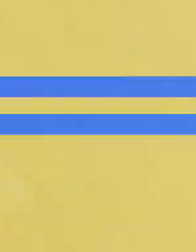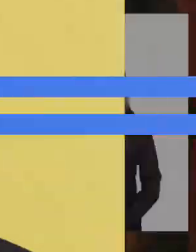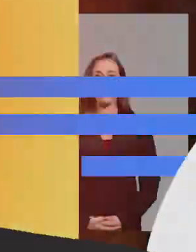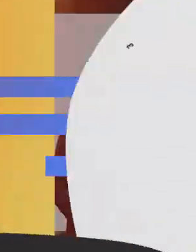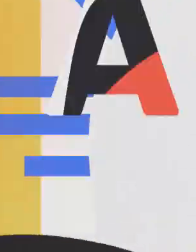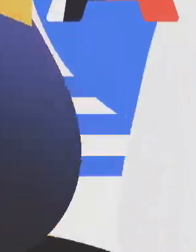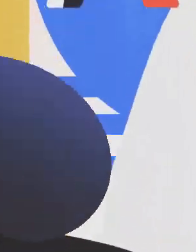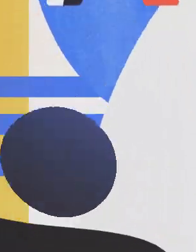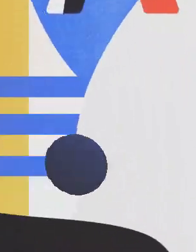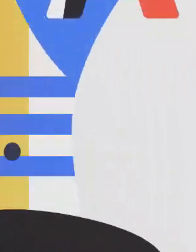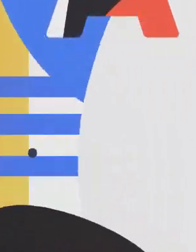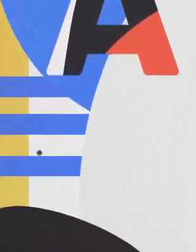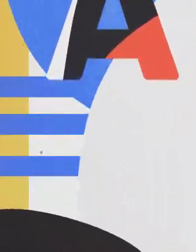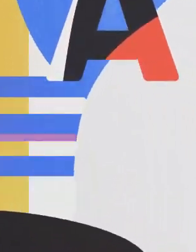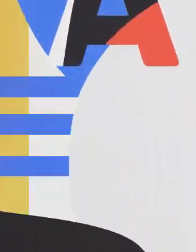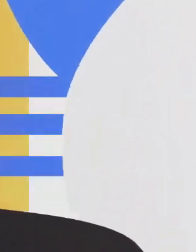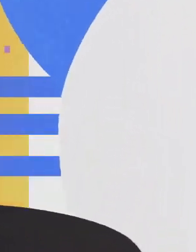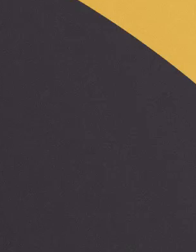vida.